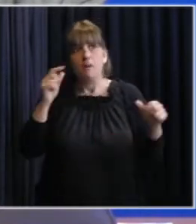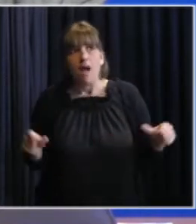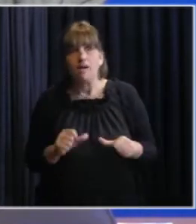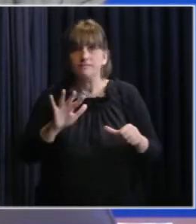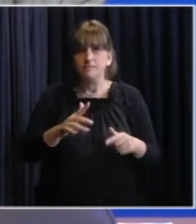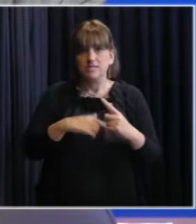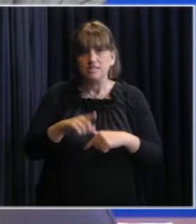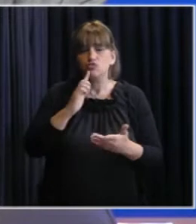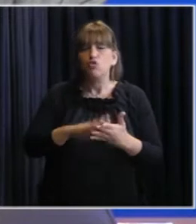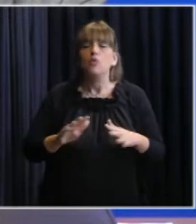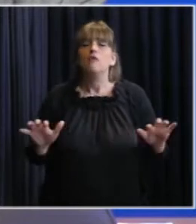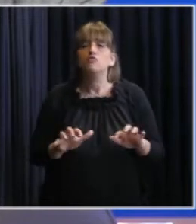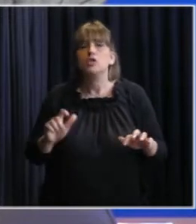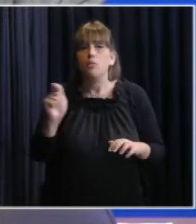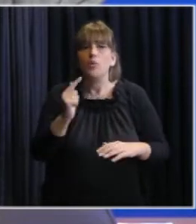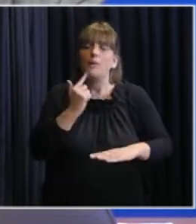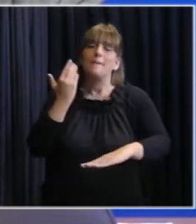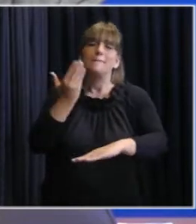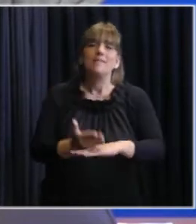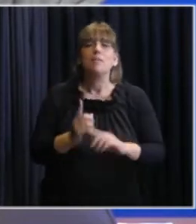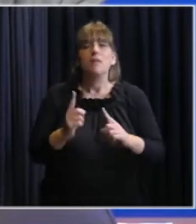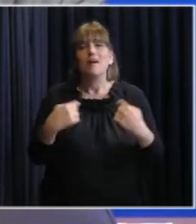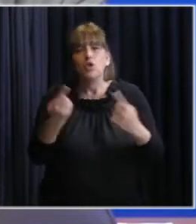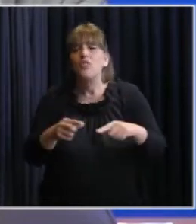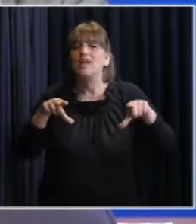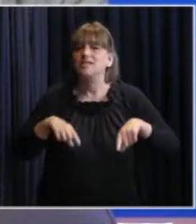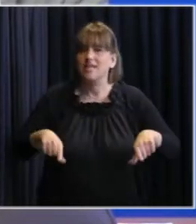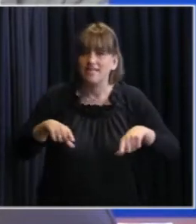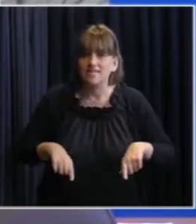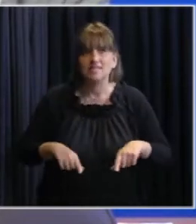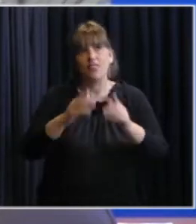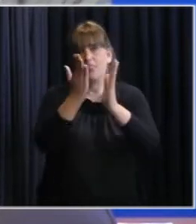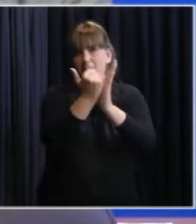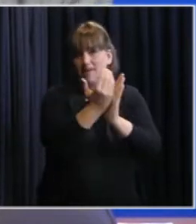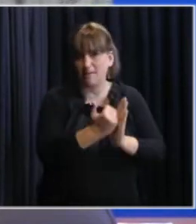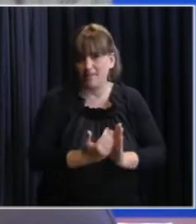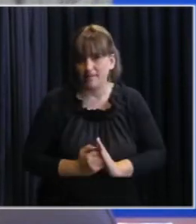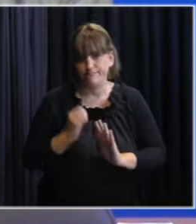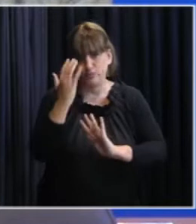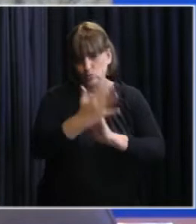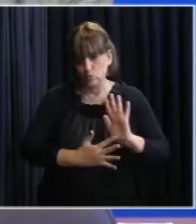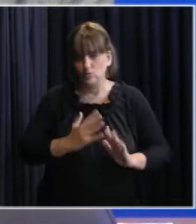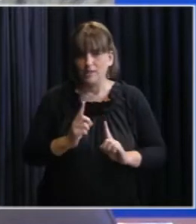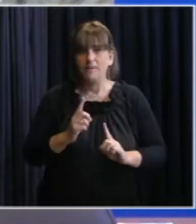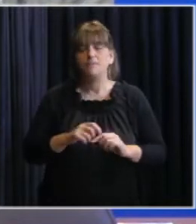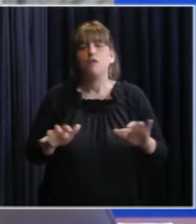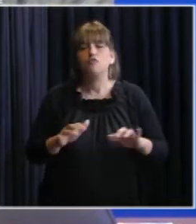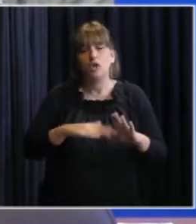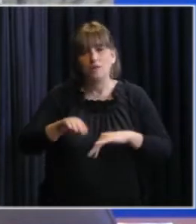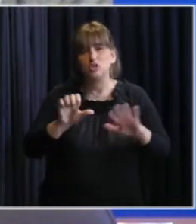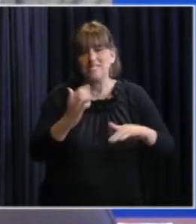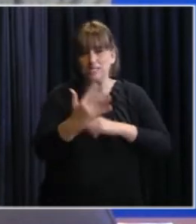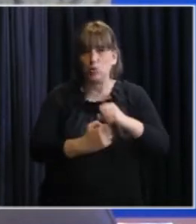hacer en la administración central y la exhortación a las intendencias departamentales a los